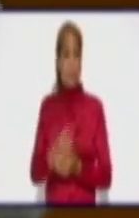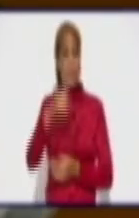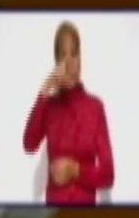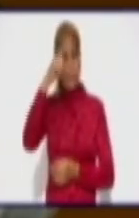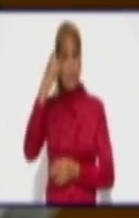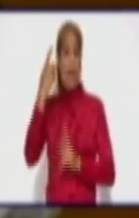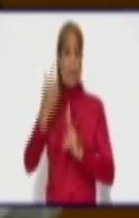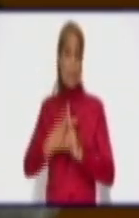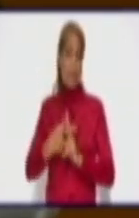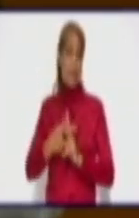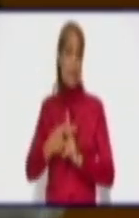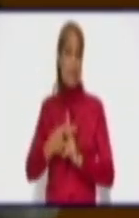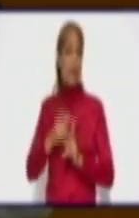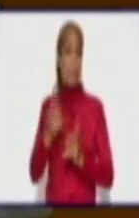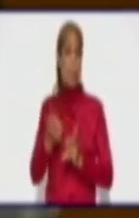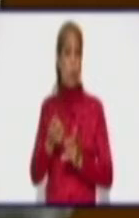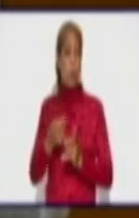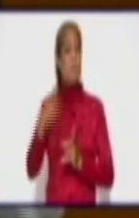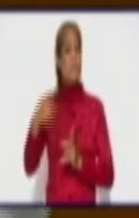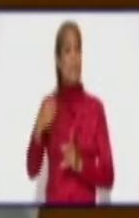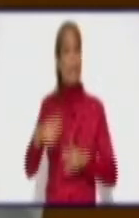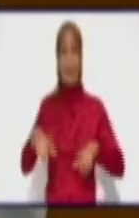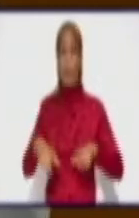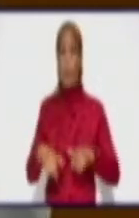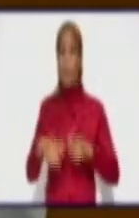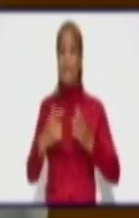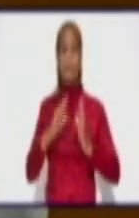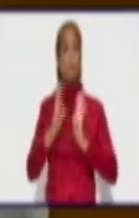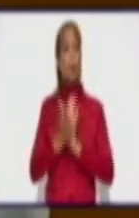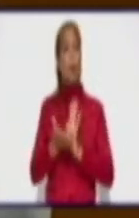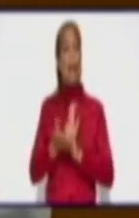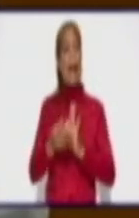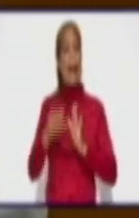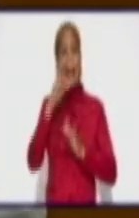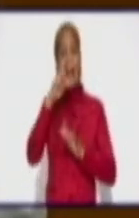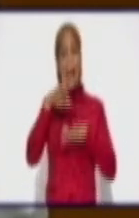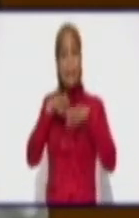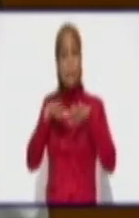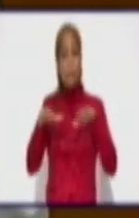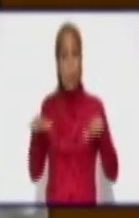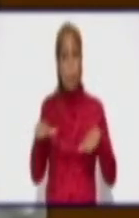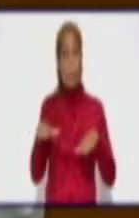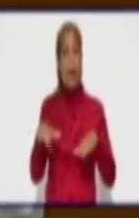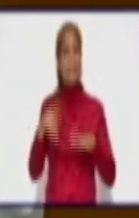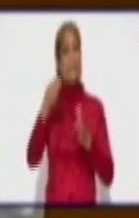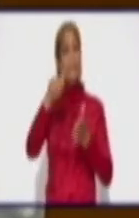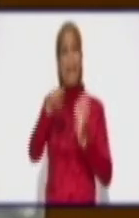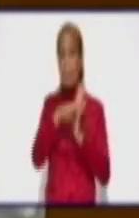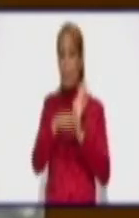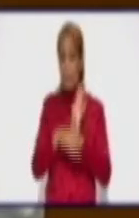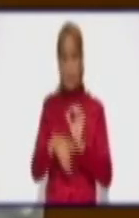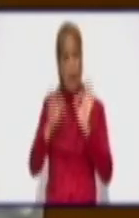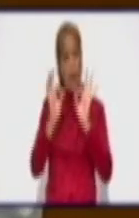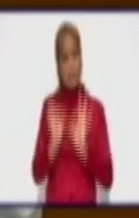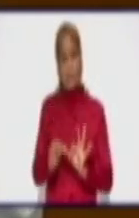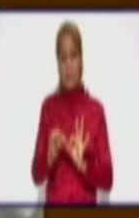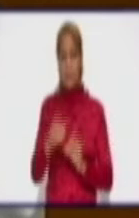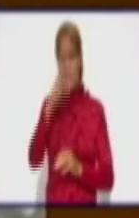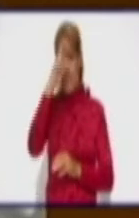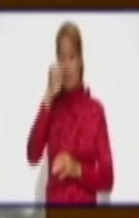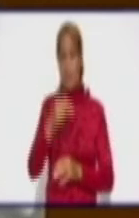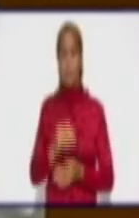menos posible, se cumplan las normas establecidas preventivas para enfrentar la pandemia.